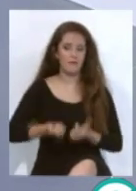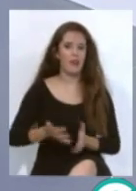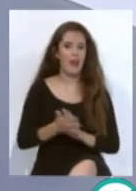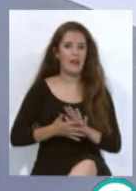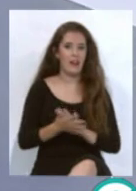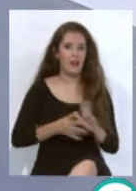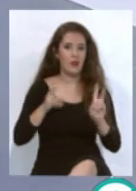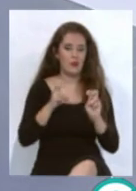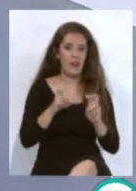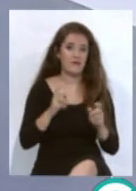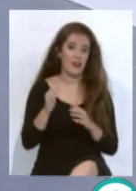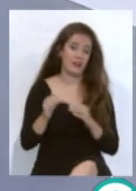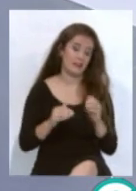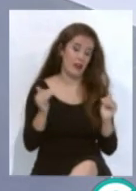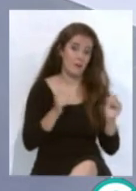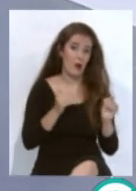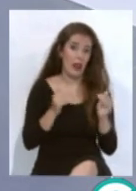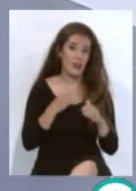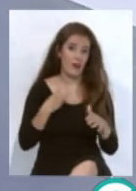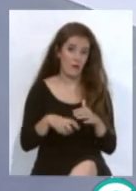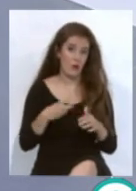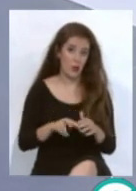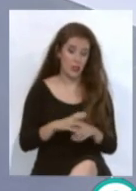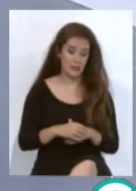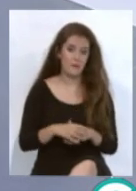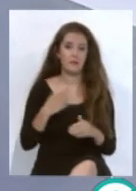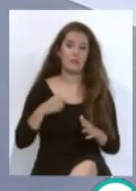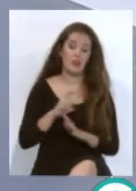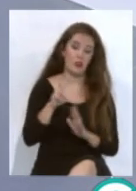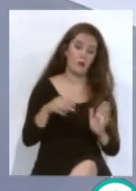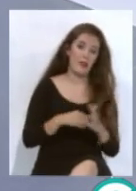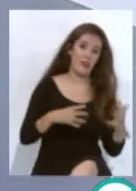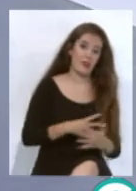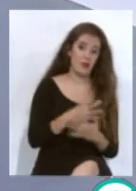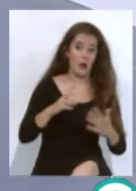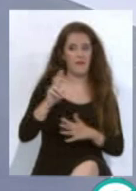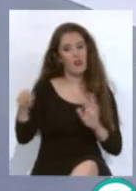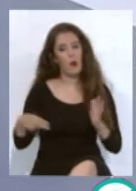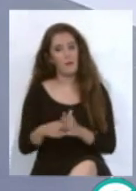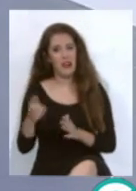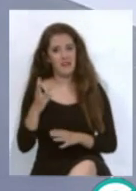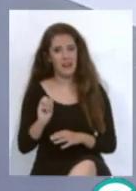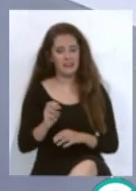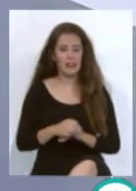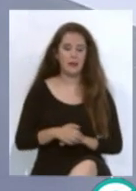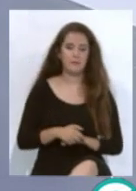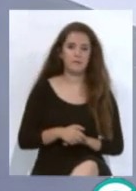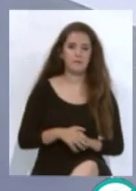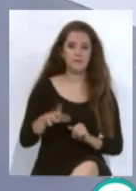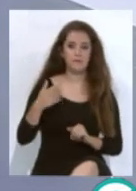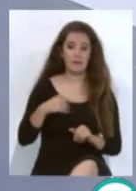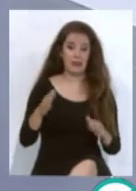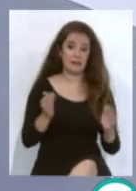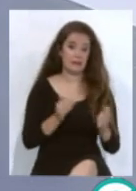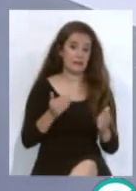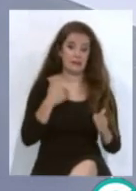nueva temporada futbolística, en este caso la 2019-2020, pero claro en estas instancias